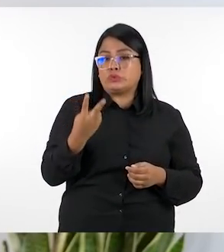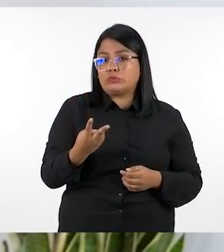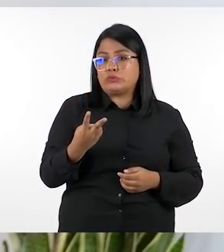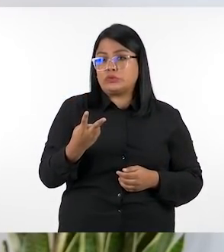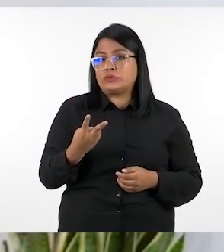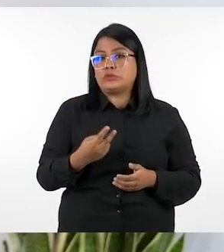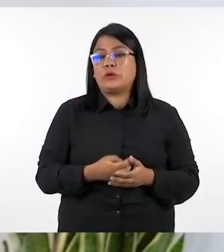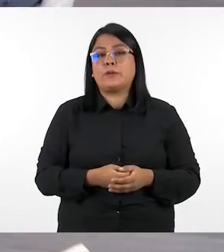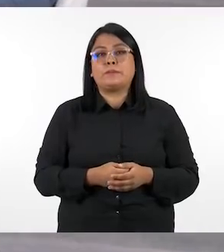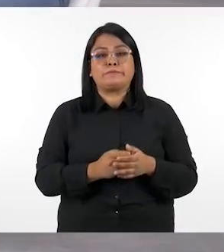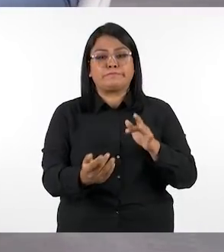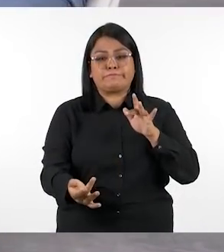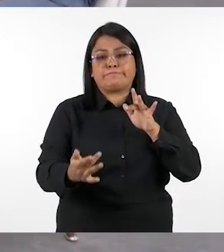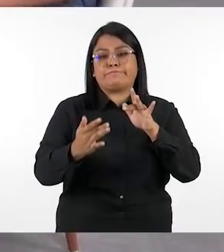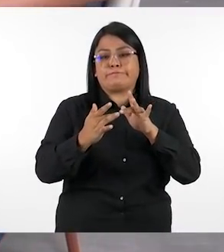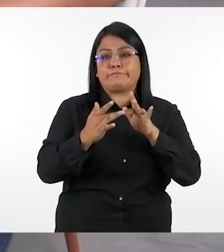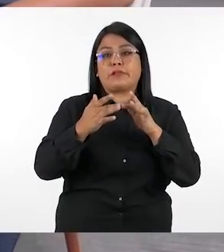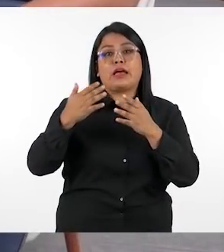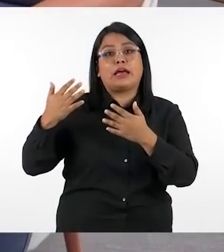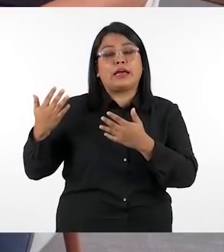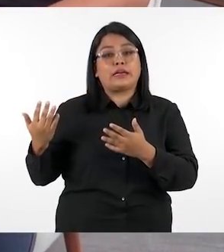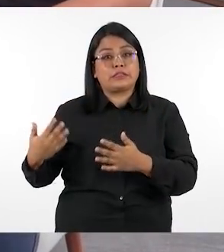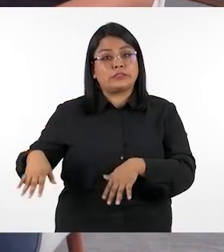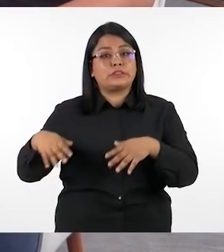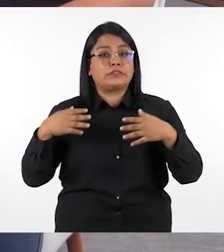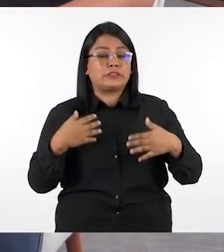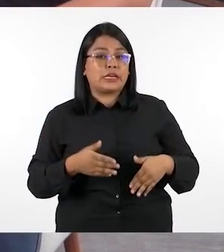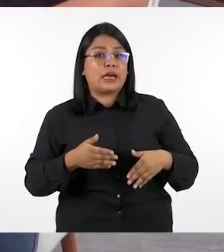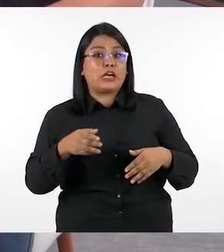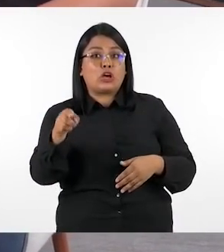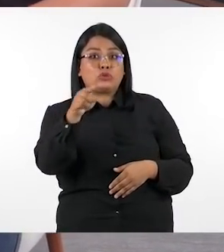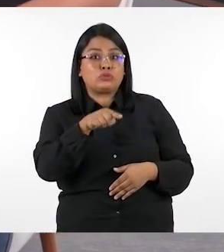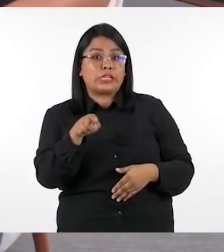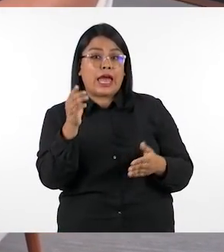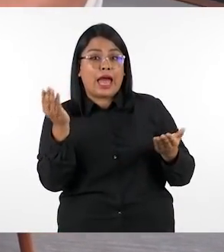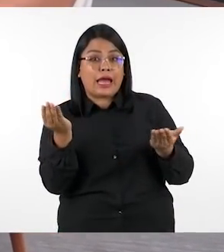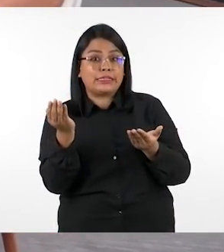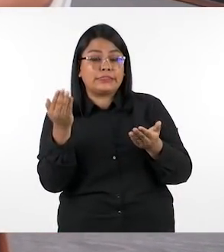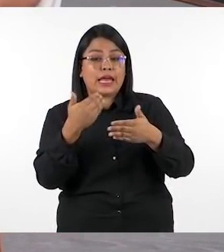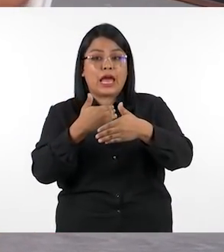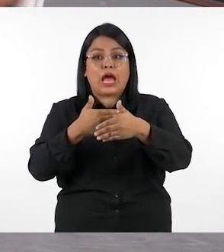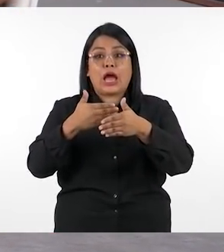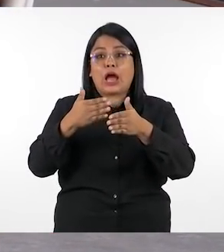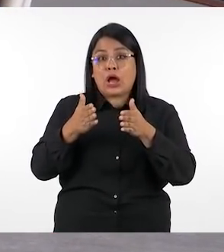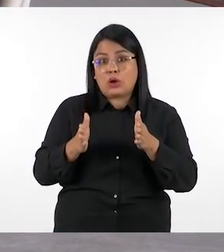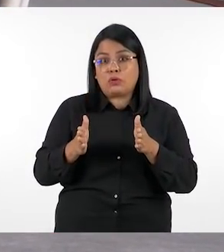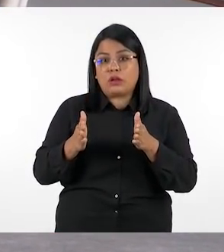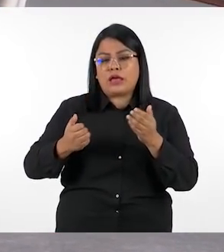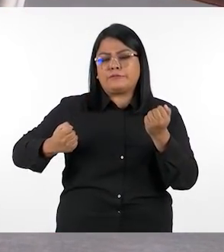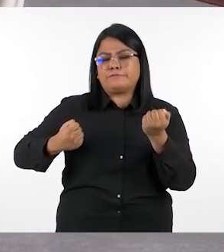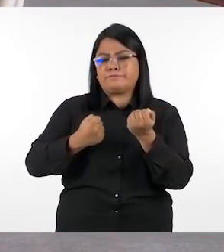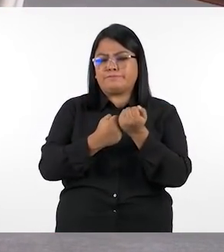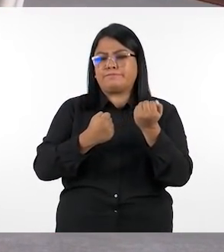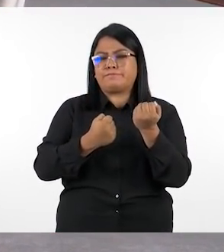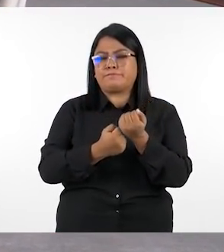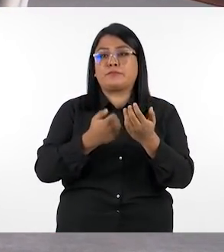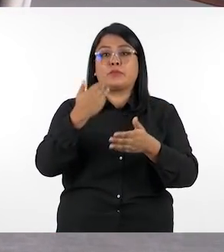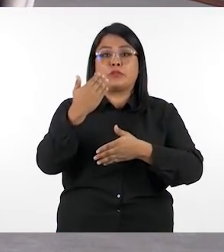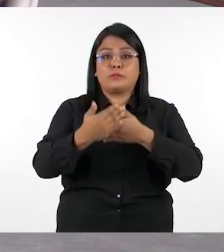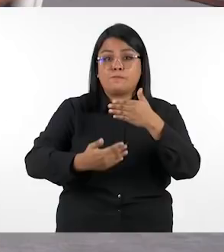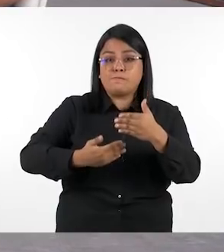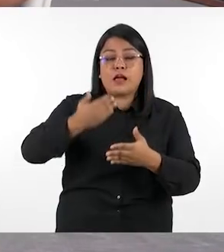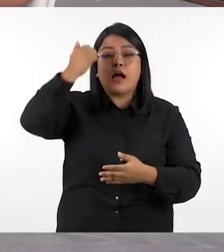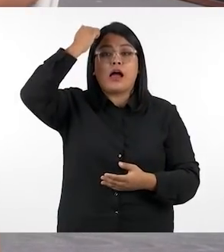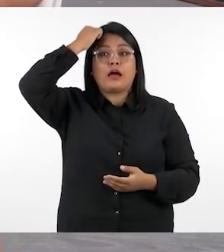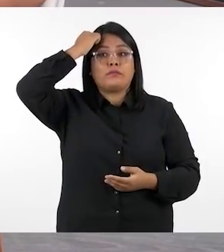está más relacionado a las acciones que realizan justamente ustedes dentro del aula y es la asistencia en el